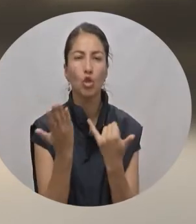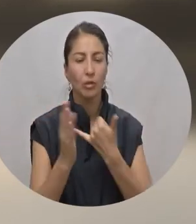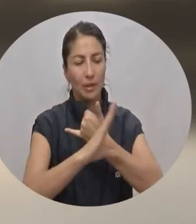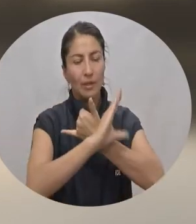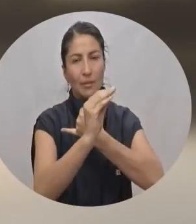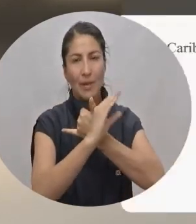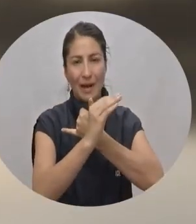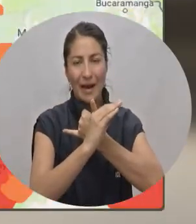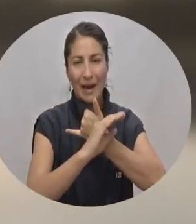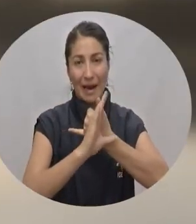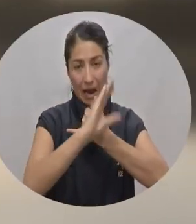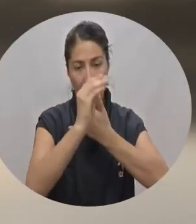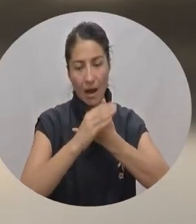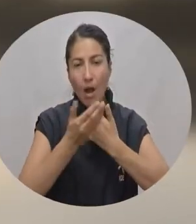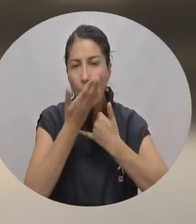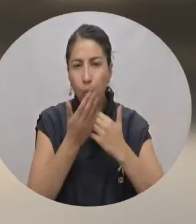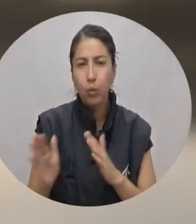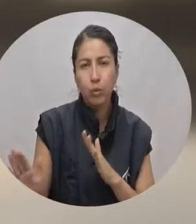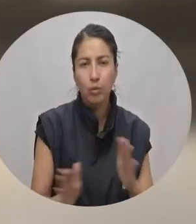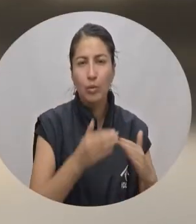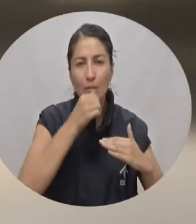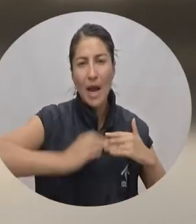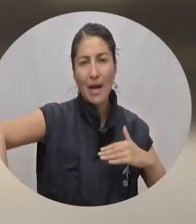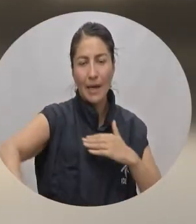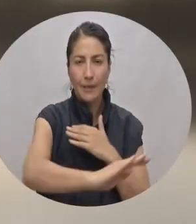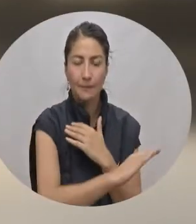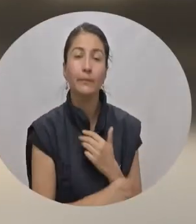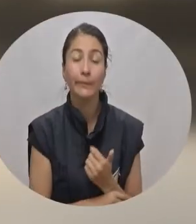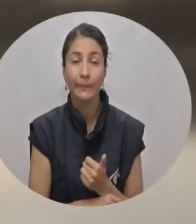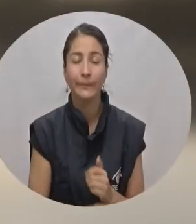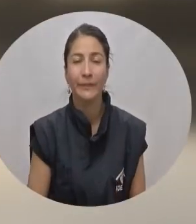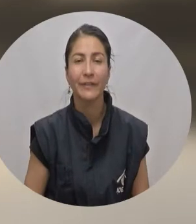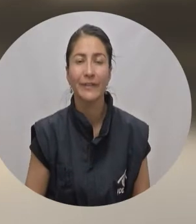Y alerta roja por viento y oleaje sobre el mar Caribe.